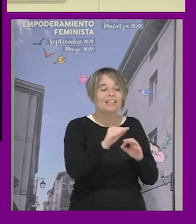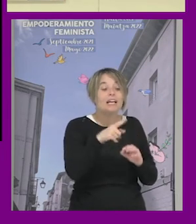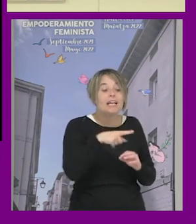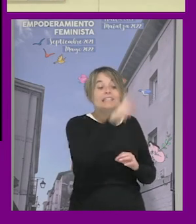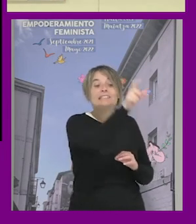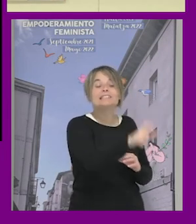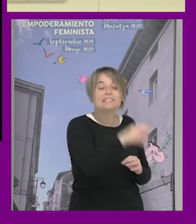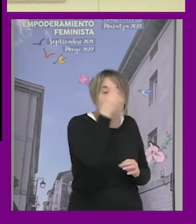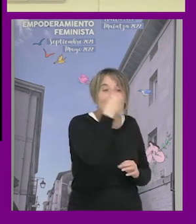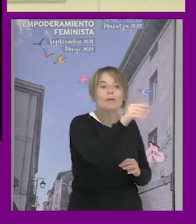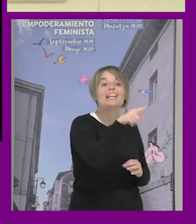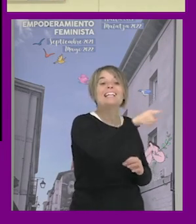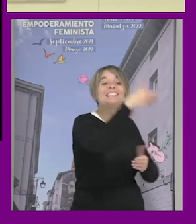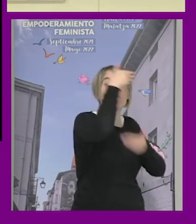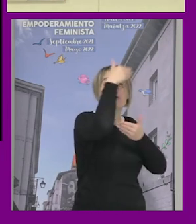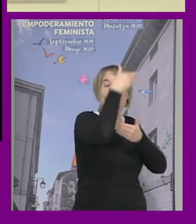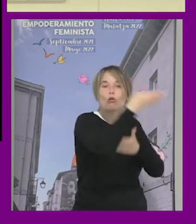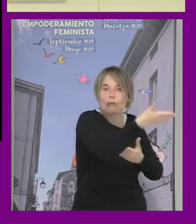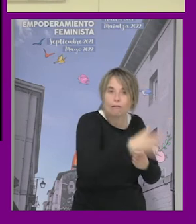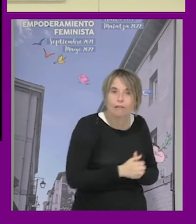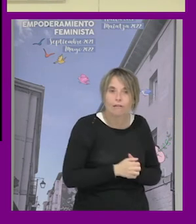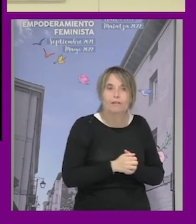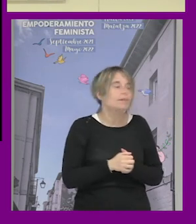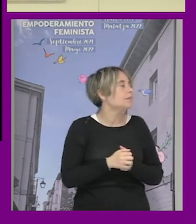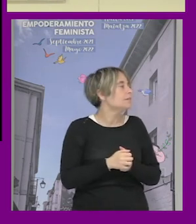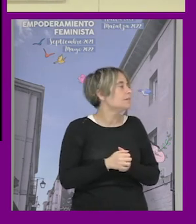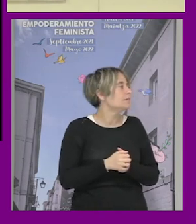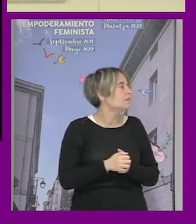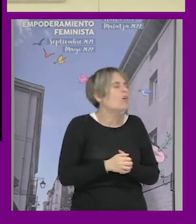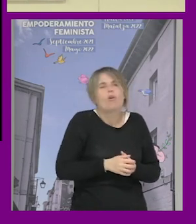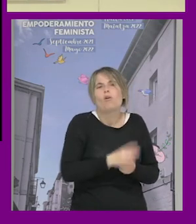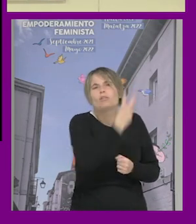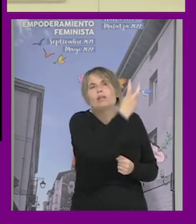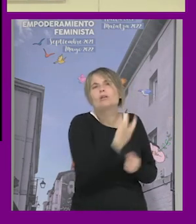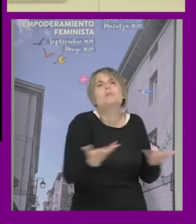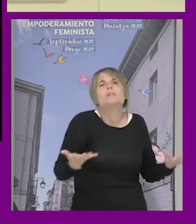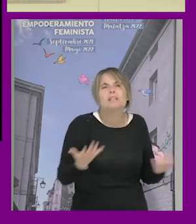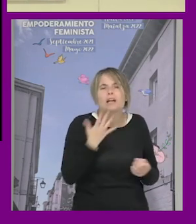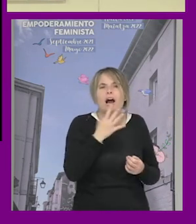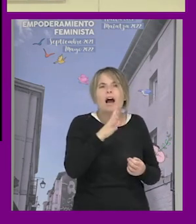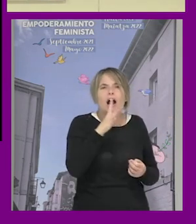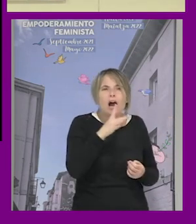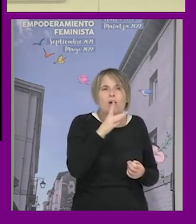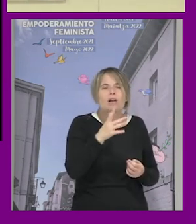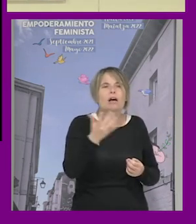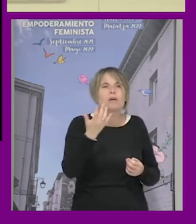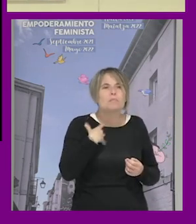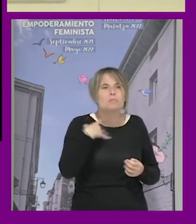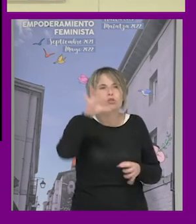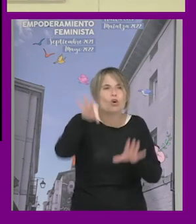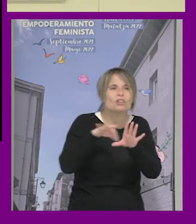chaval ese marroquí o de donde fuera que se ha puesto ahí gritar no sé qué y